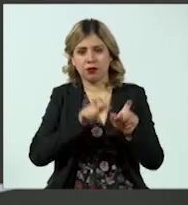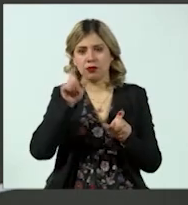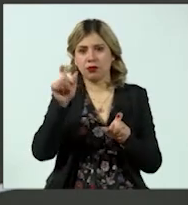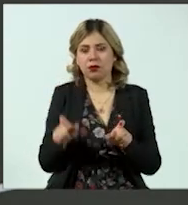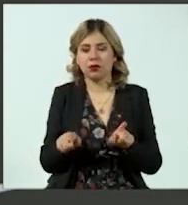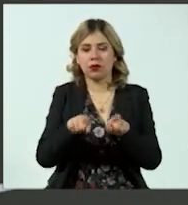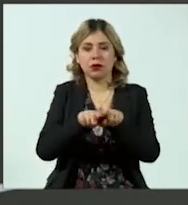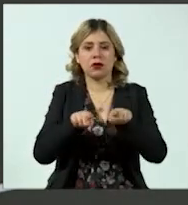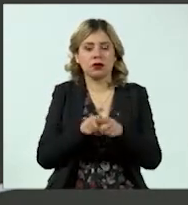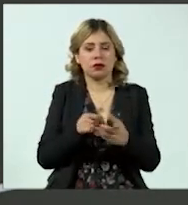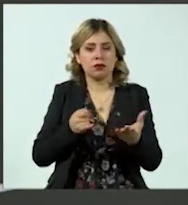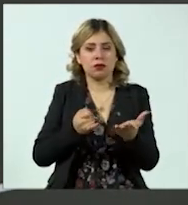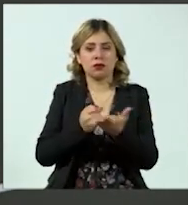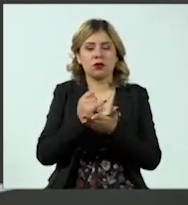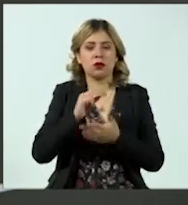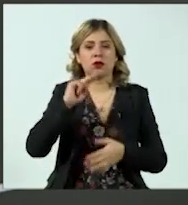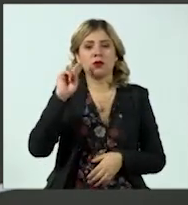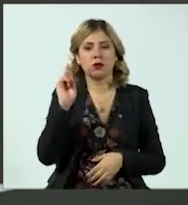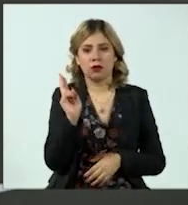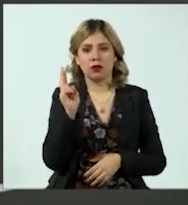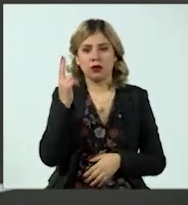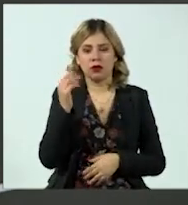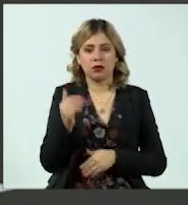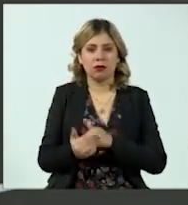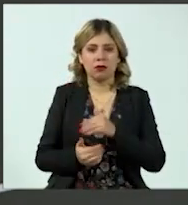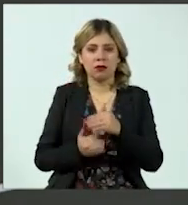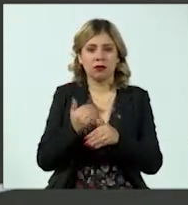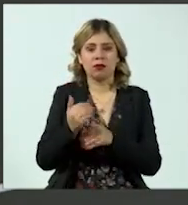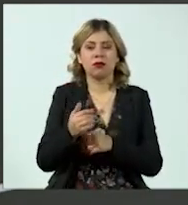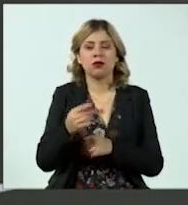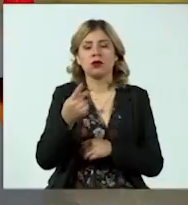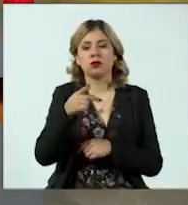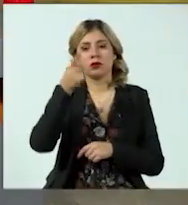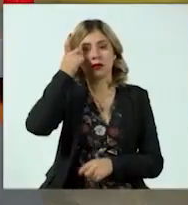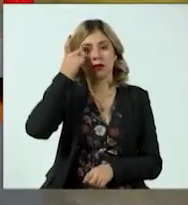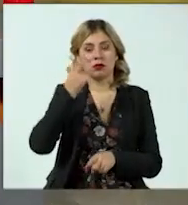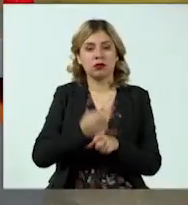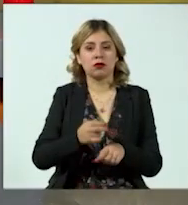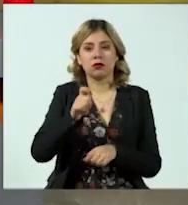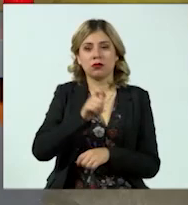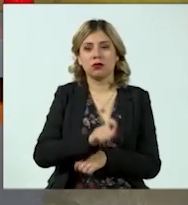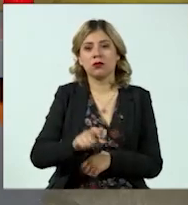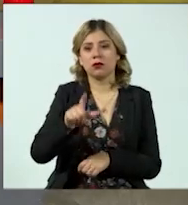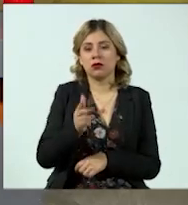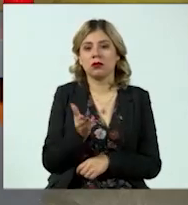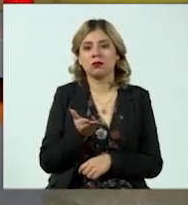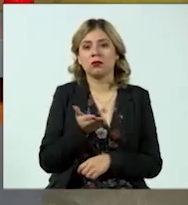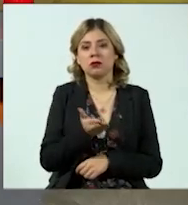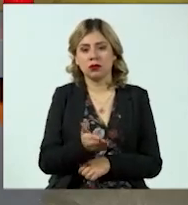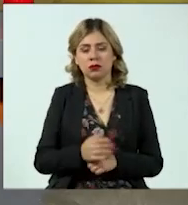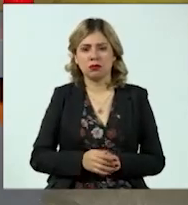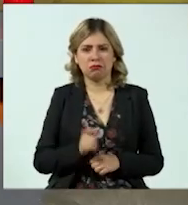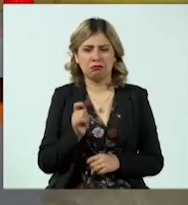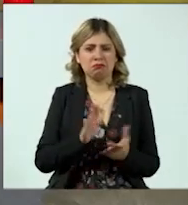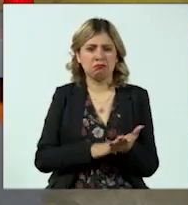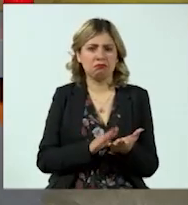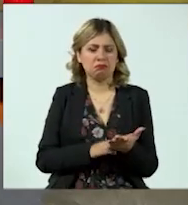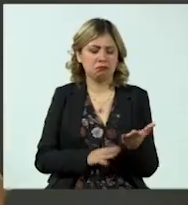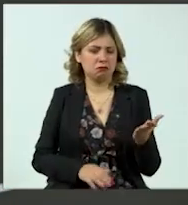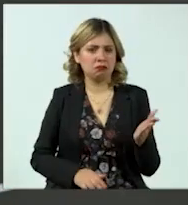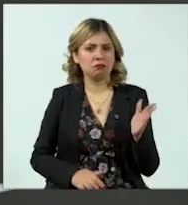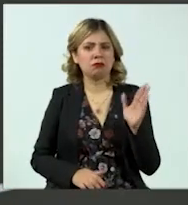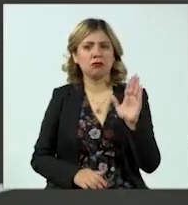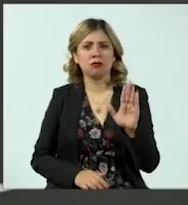determina la universidad una vez que ha cubierto lo que la dirección de profesiones le pide. Entre los requisitos principales,